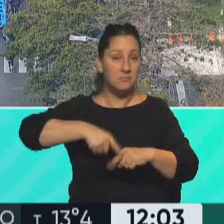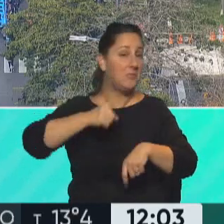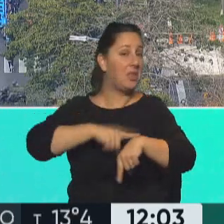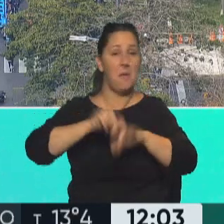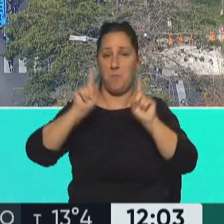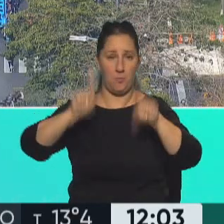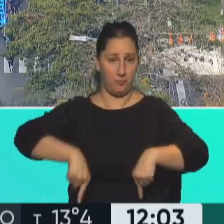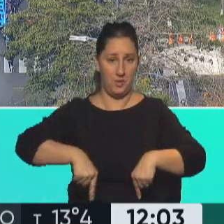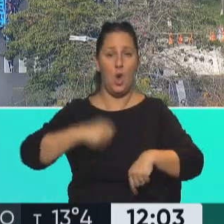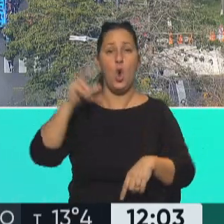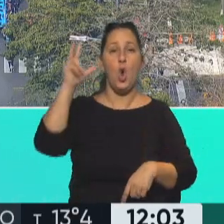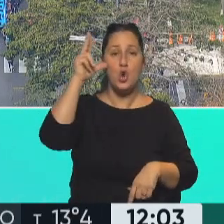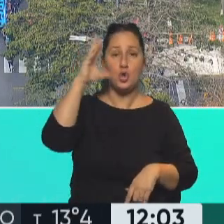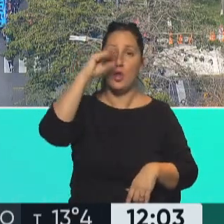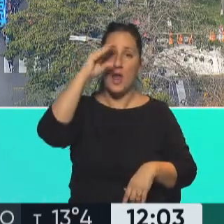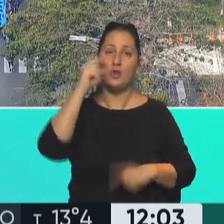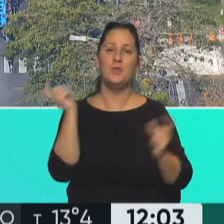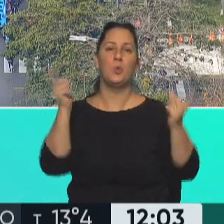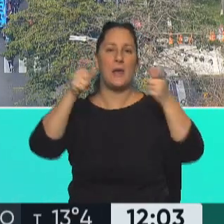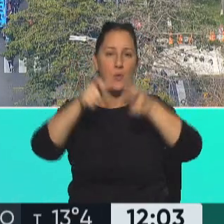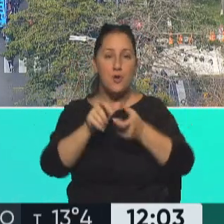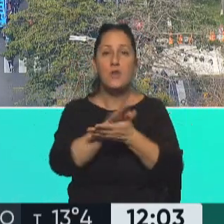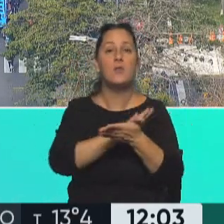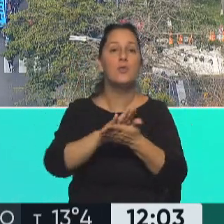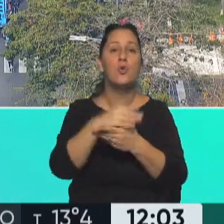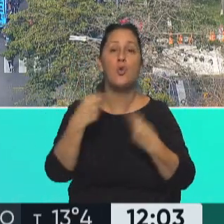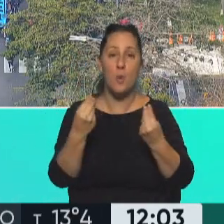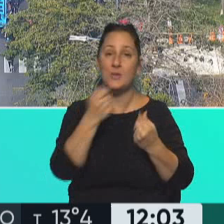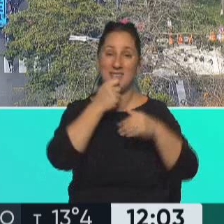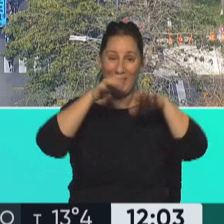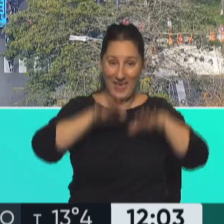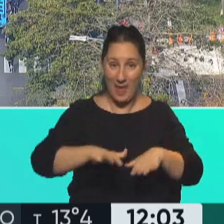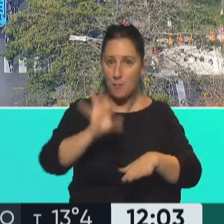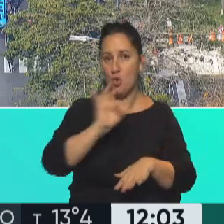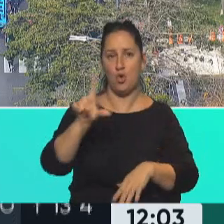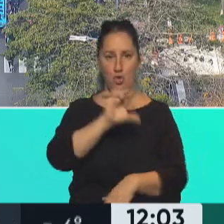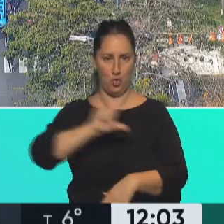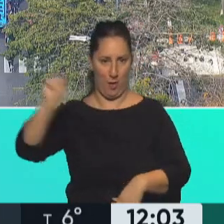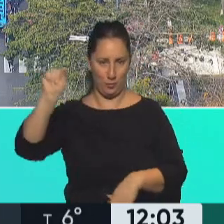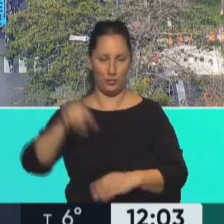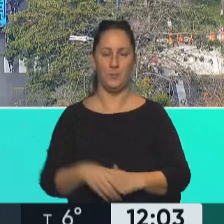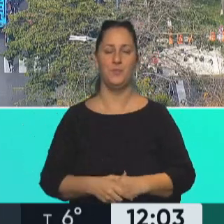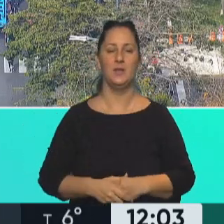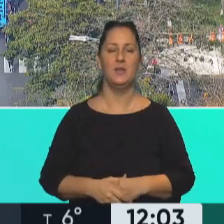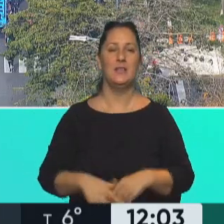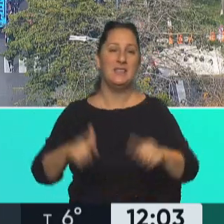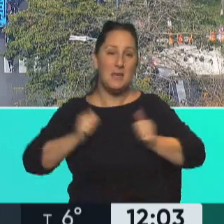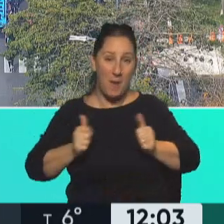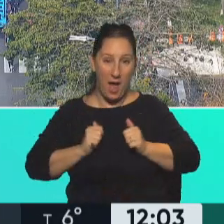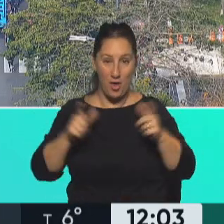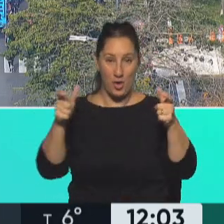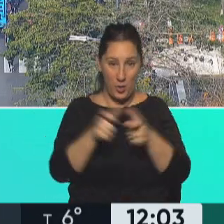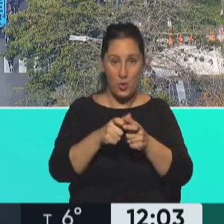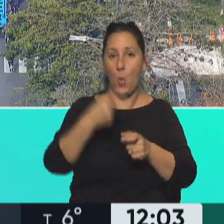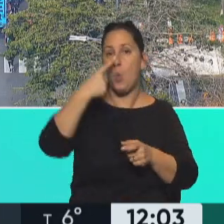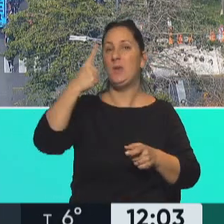indeterminado, a las 8 vamos a hacer una reunión y vamos a resolver si nos quedamos o si nos vamos. Perfecto, están esperando la reunión. En